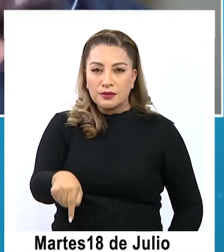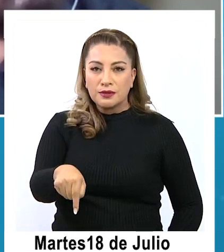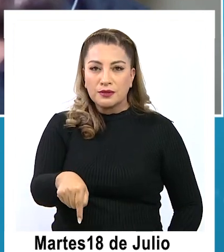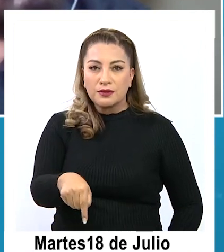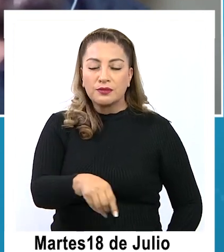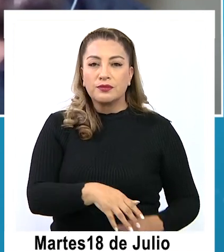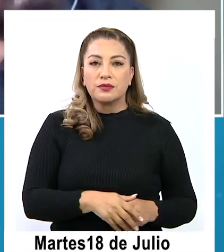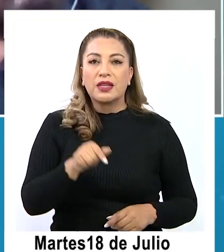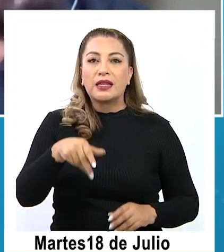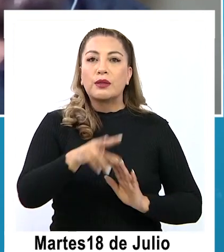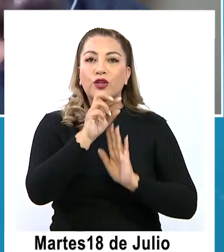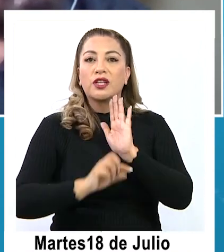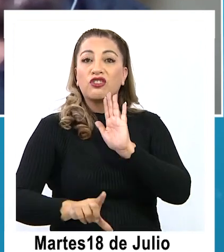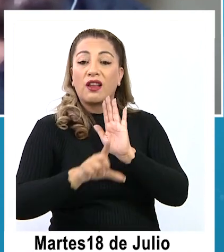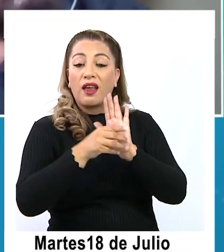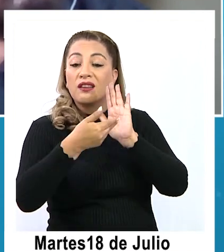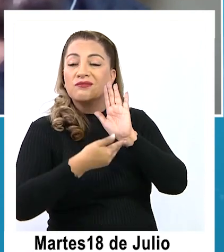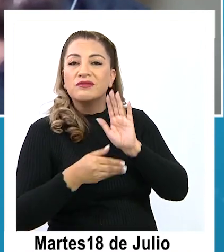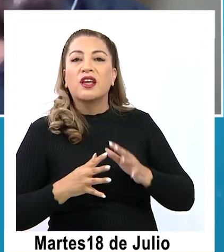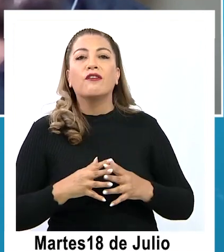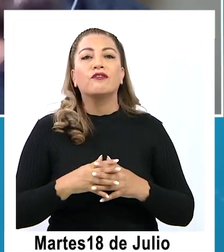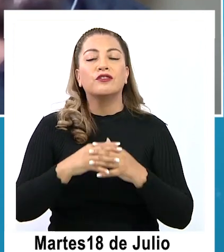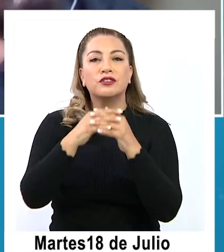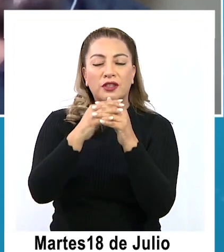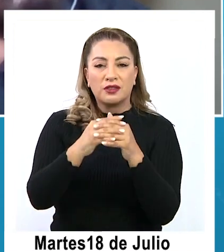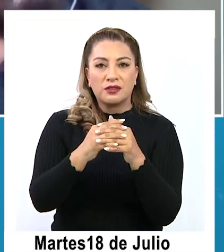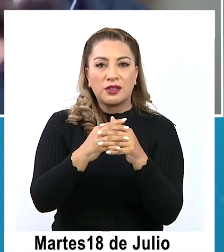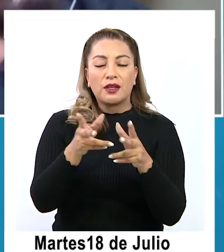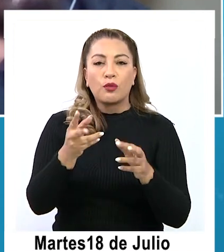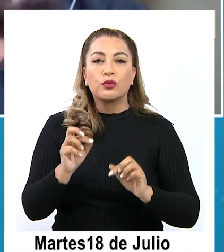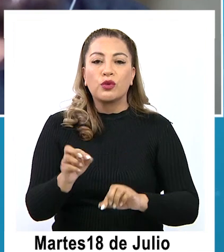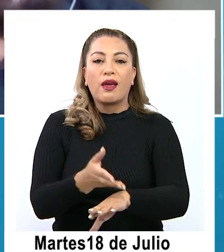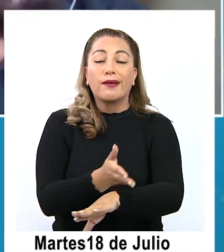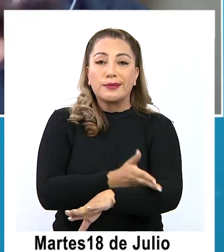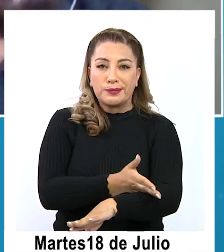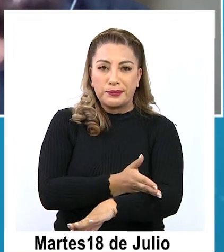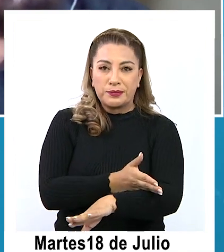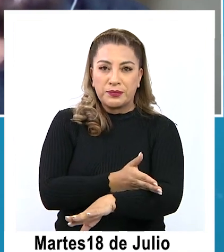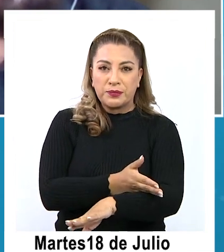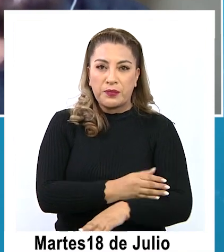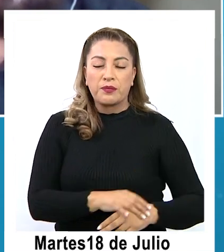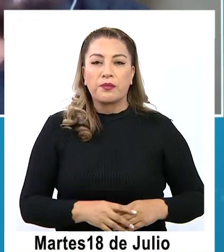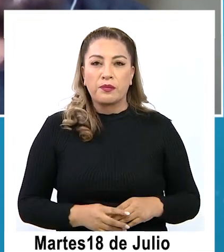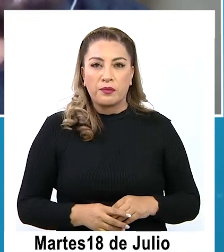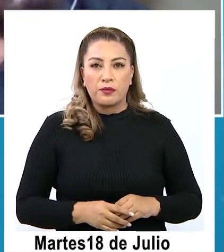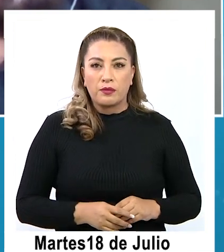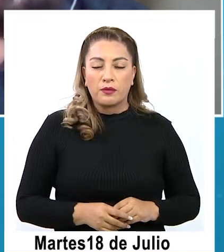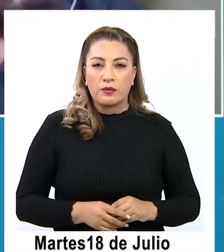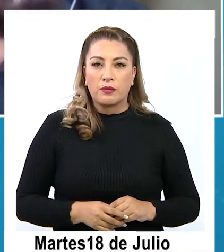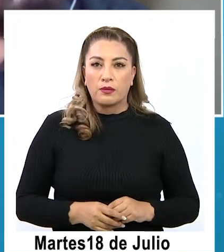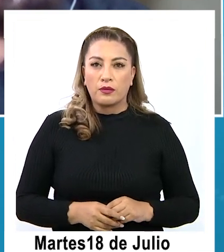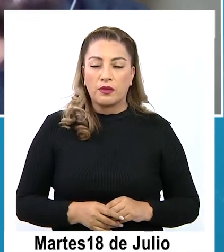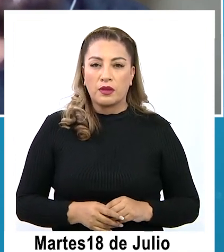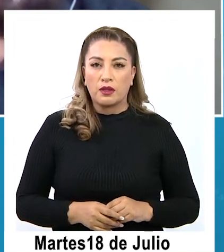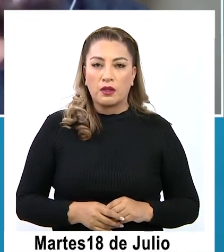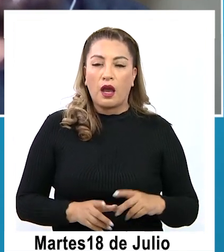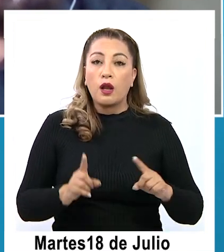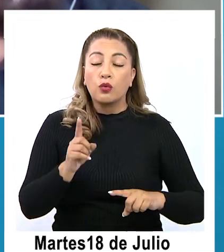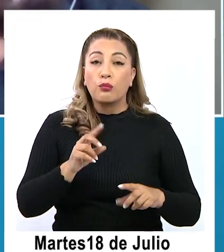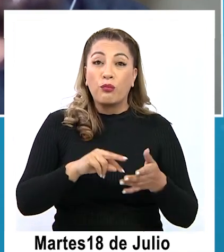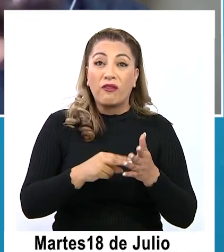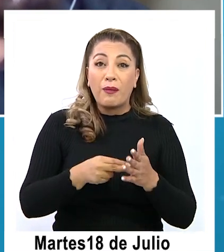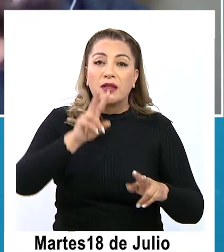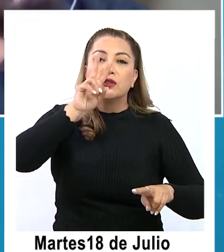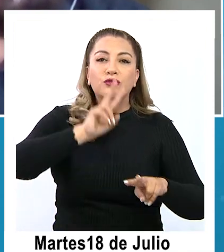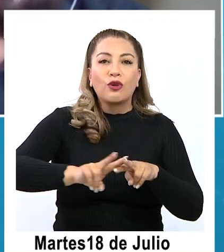proyecto de ley viene a fortalecer la instancia previa por así llamarlo, que es buscar la solución